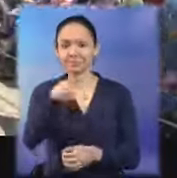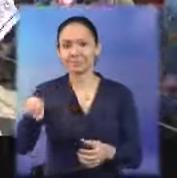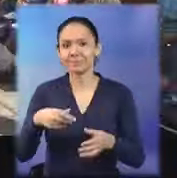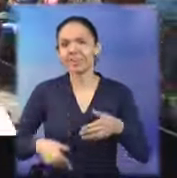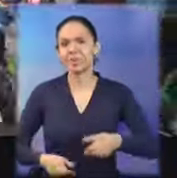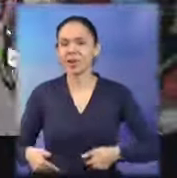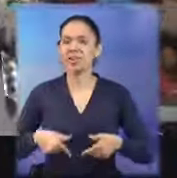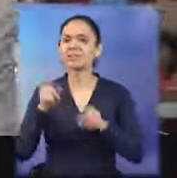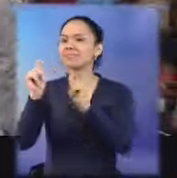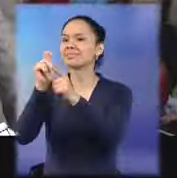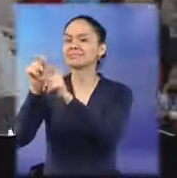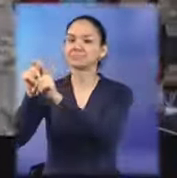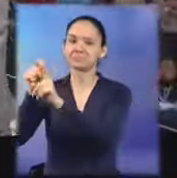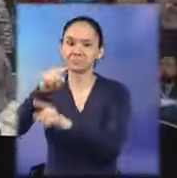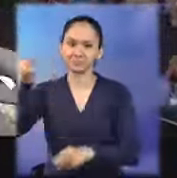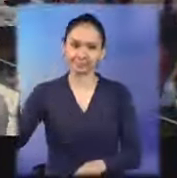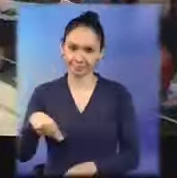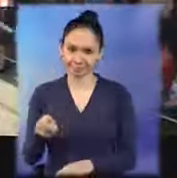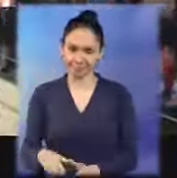Otto Ángel.